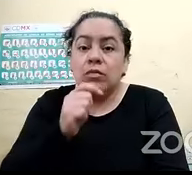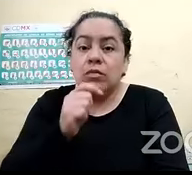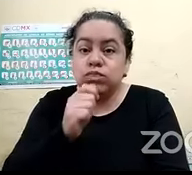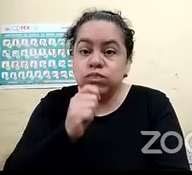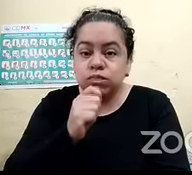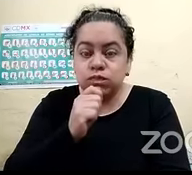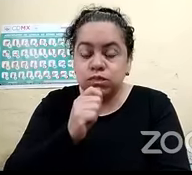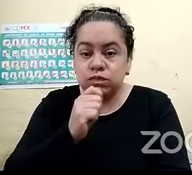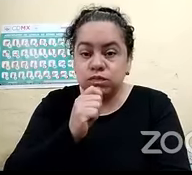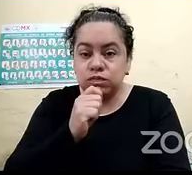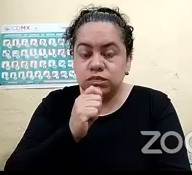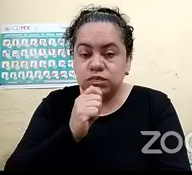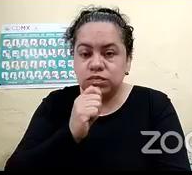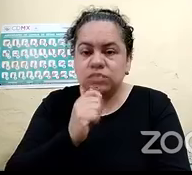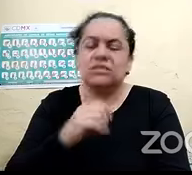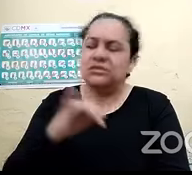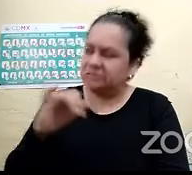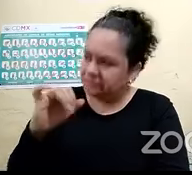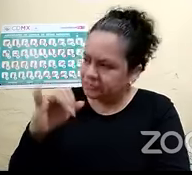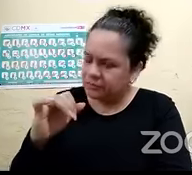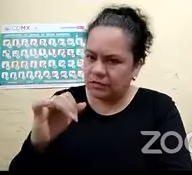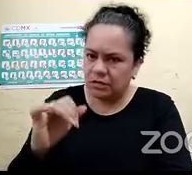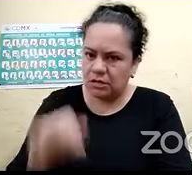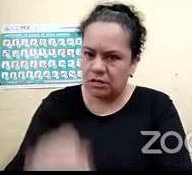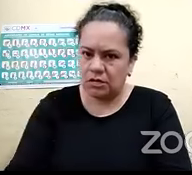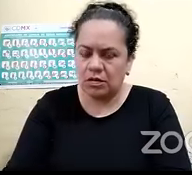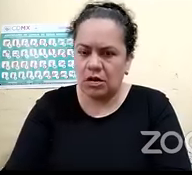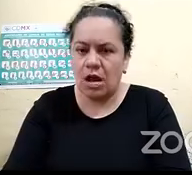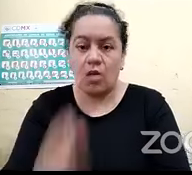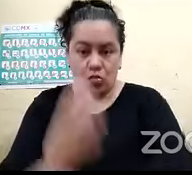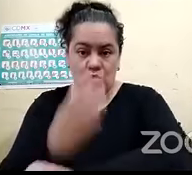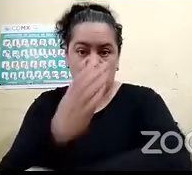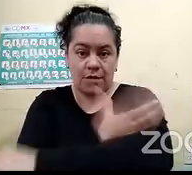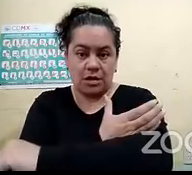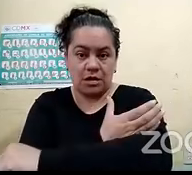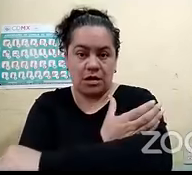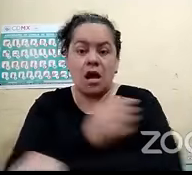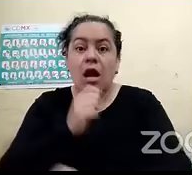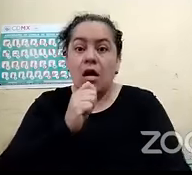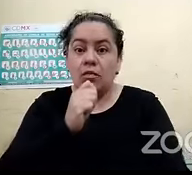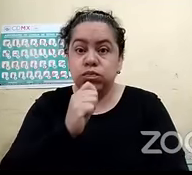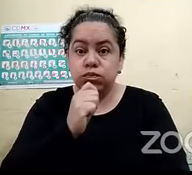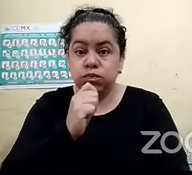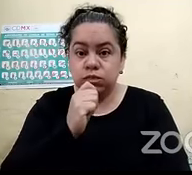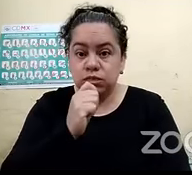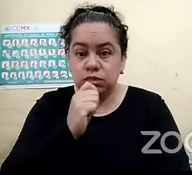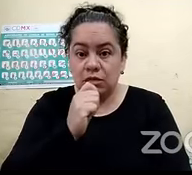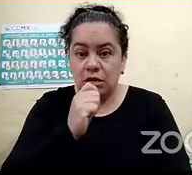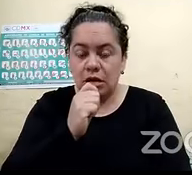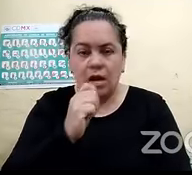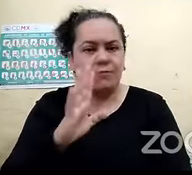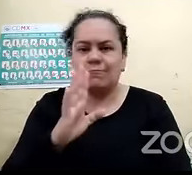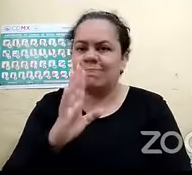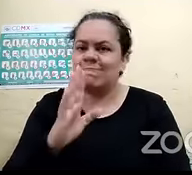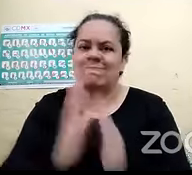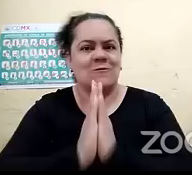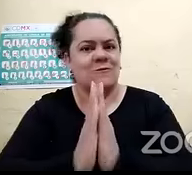a veces no en una ocasión a un compañero que tuvo que activar su silbato le dijeron que por favor guardara silencio